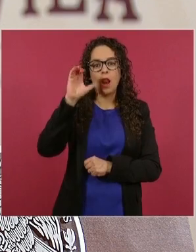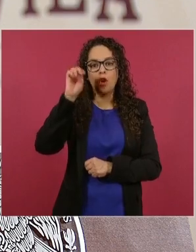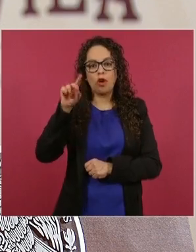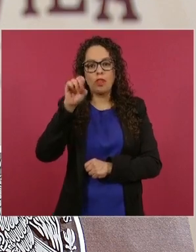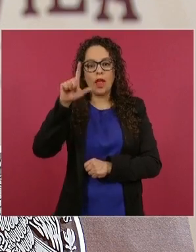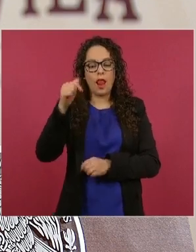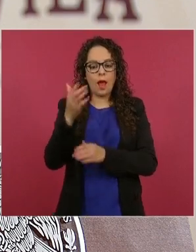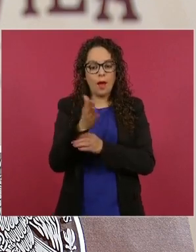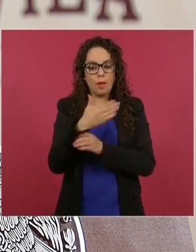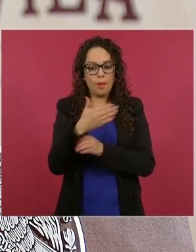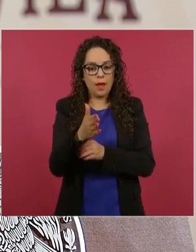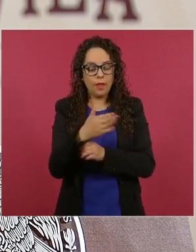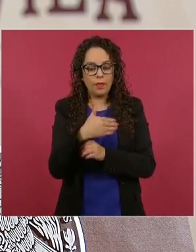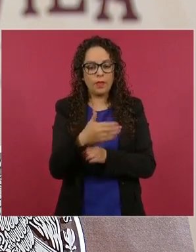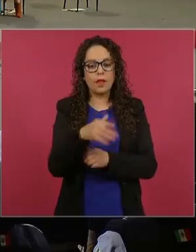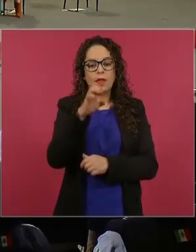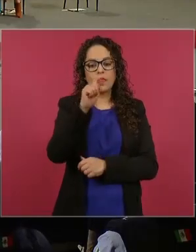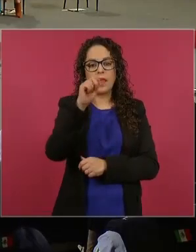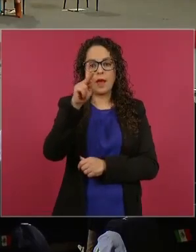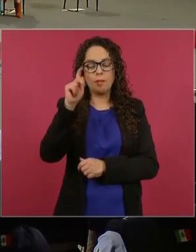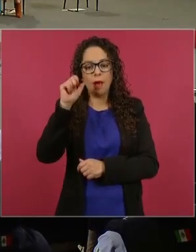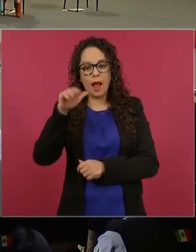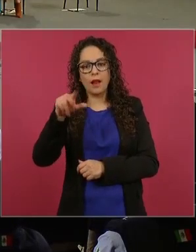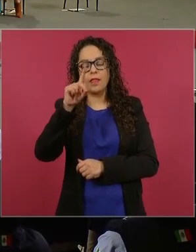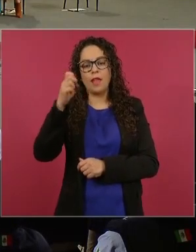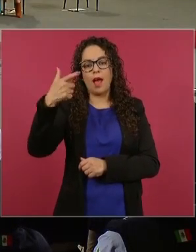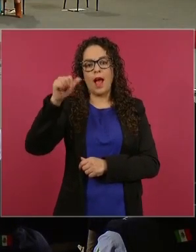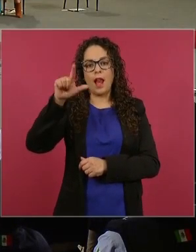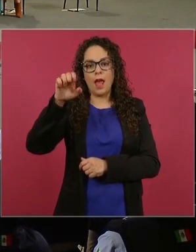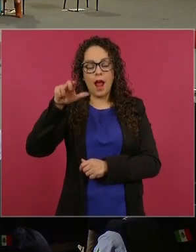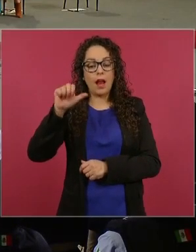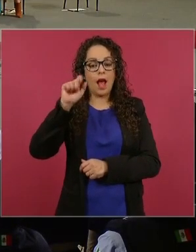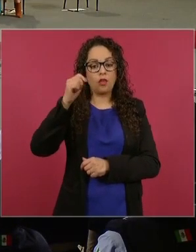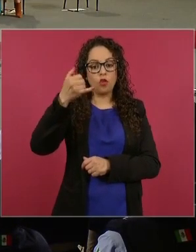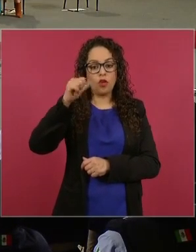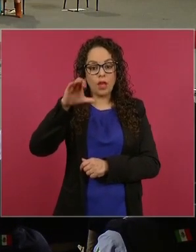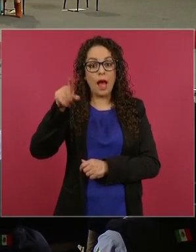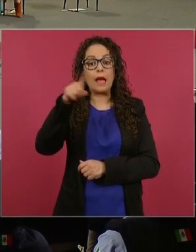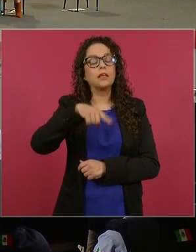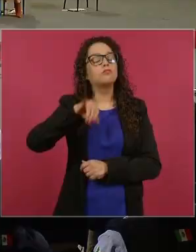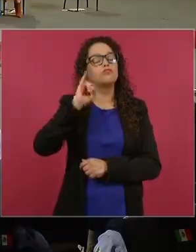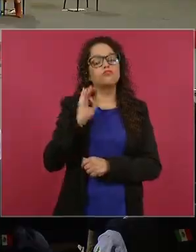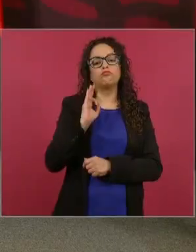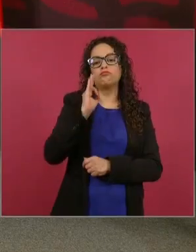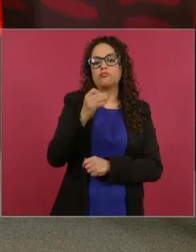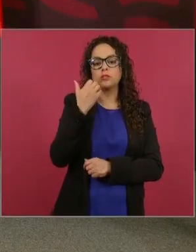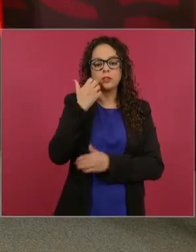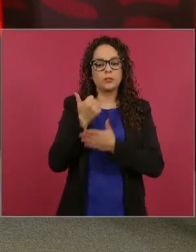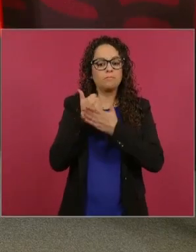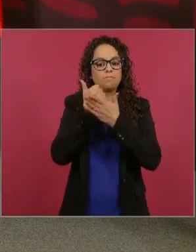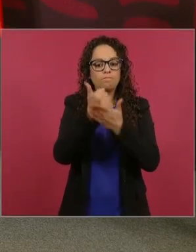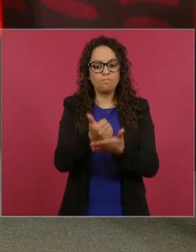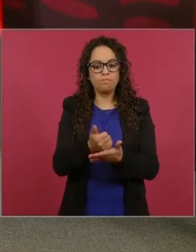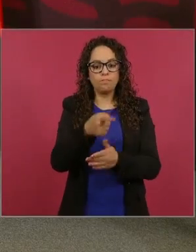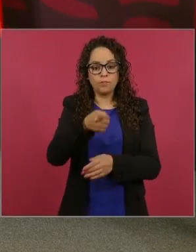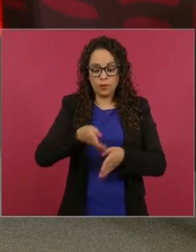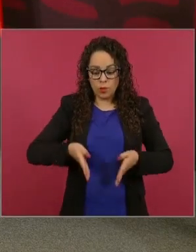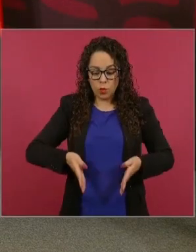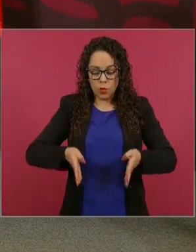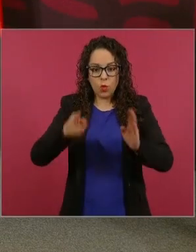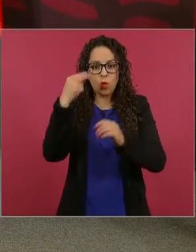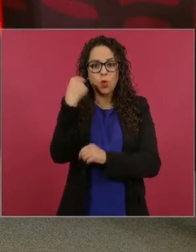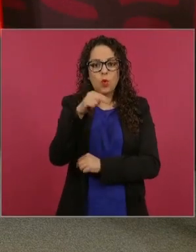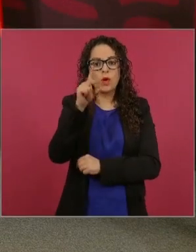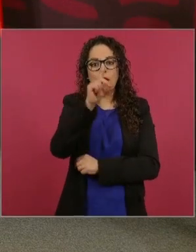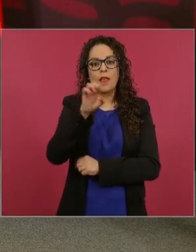de Tecpan de Galeana y de Atoyac están comprometidos a la conservación y es un corredor comunitario del jaguar, le